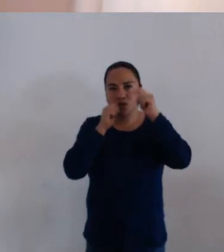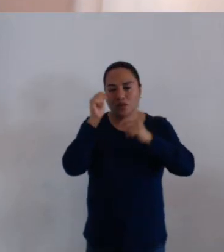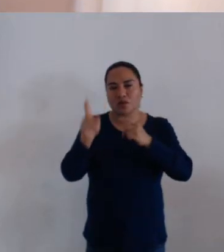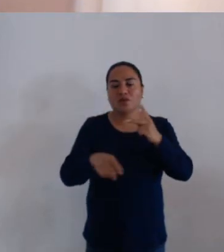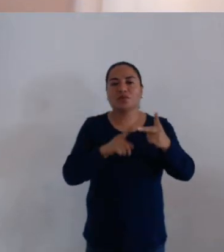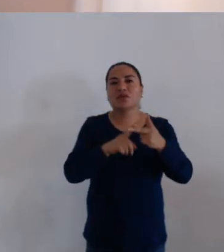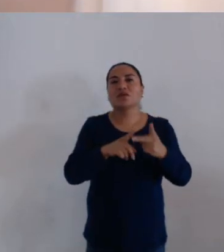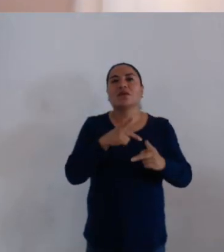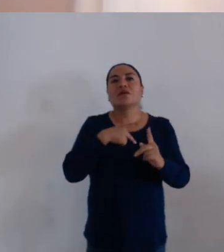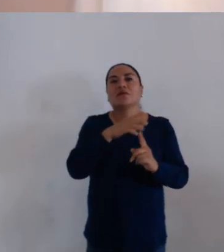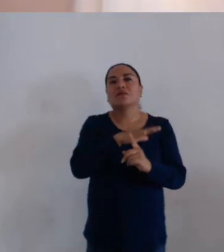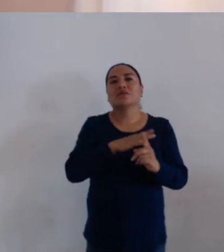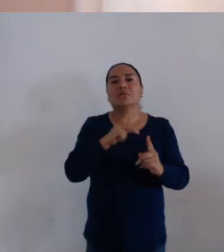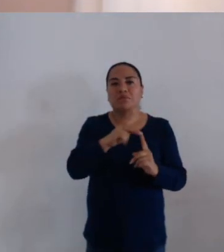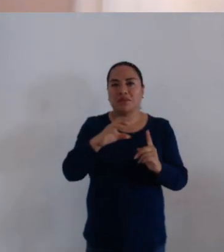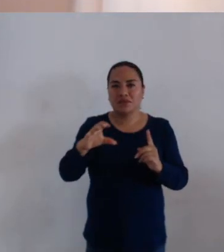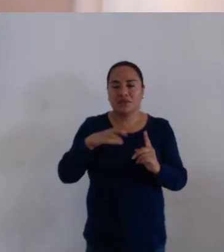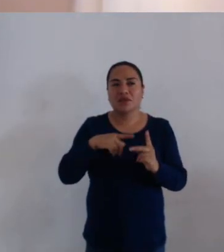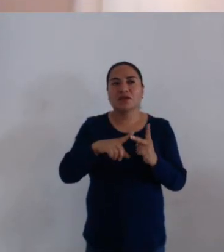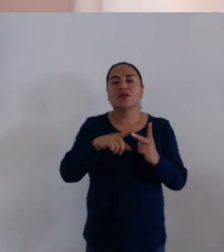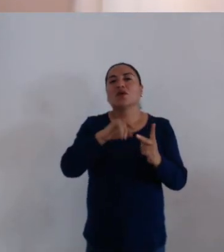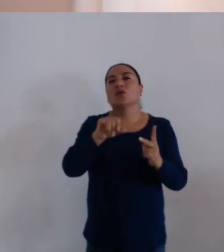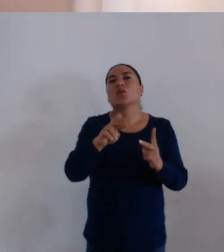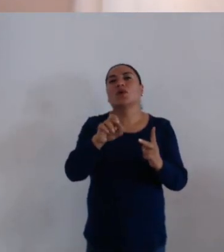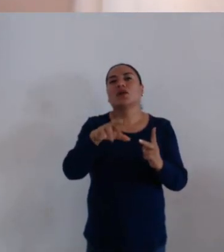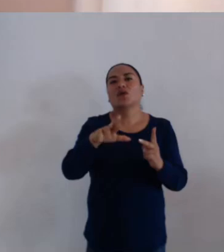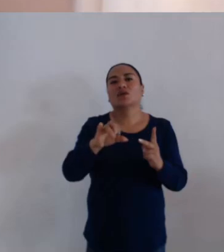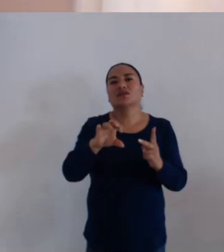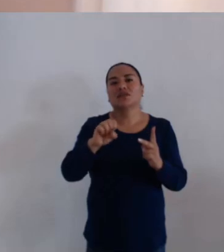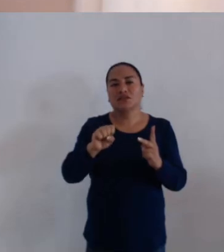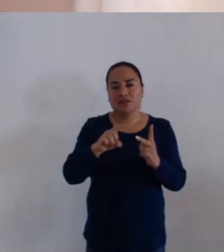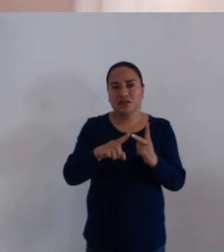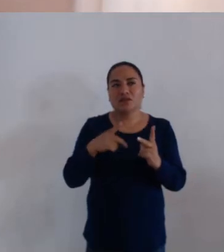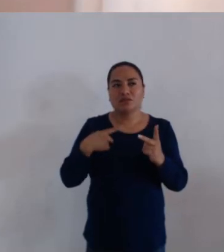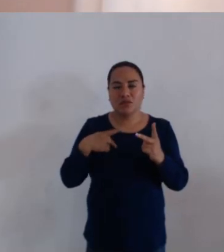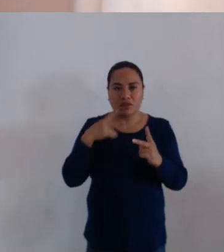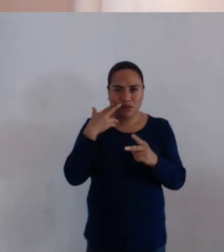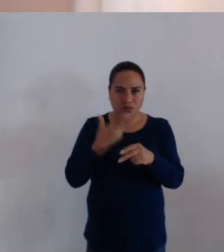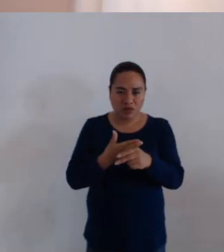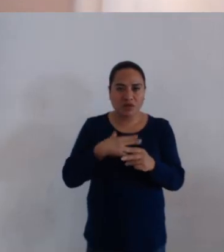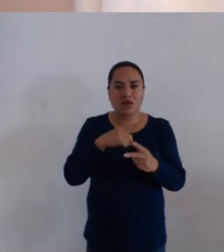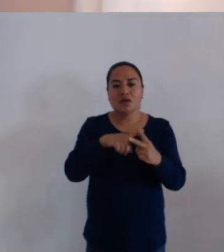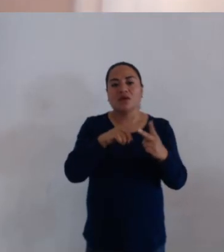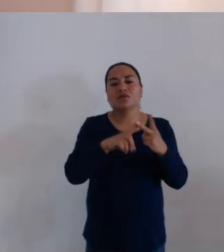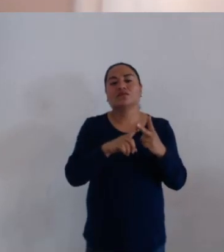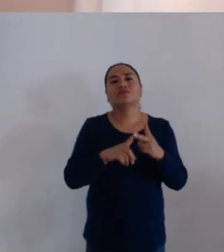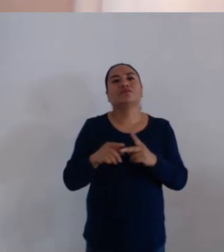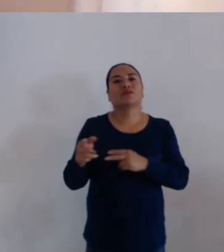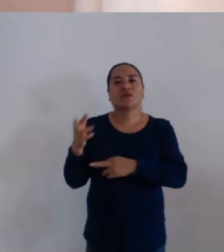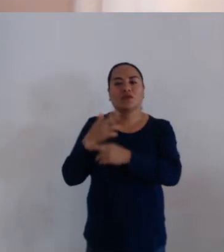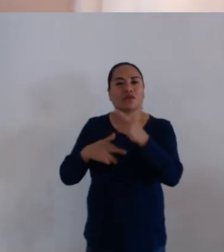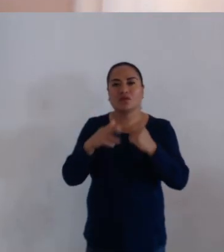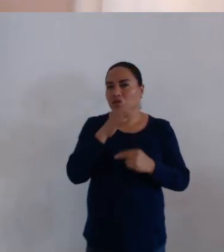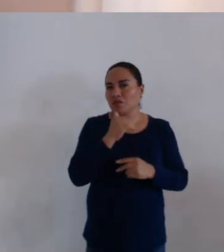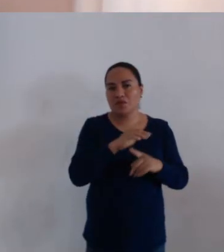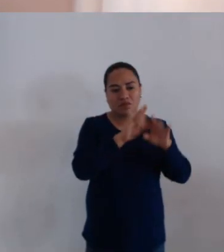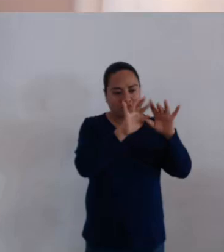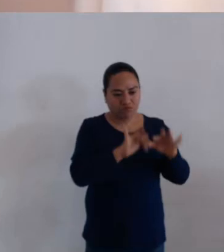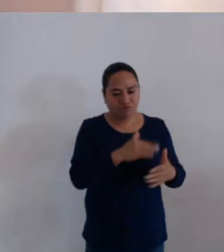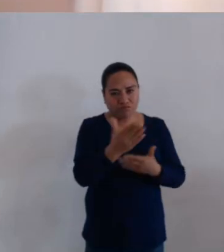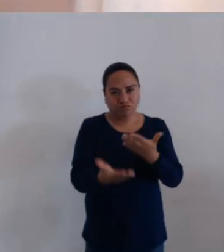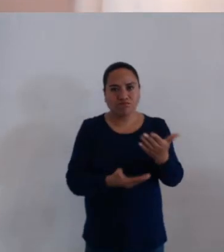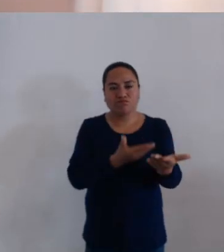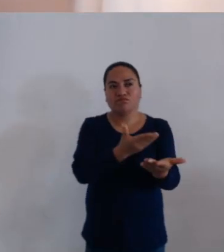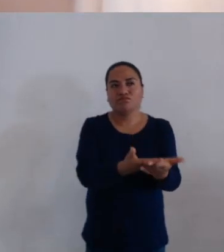de Protección Civil y de Zona Metropolitana Juan Rafael Rosa Serrera, presentaron oficios en el que manifiestan estar imposibilitados de